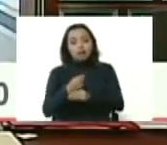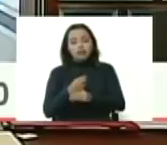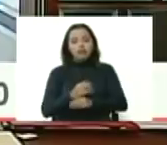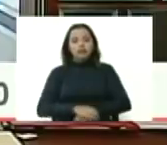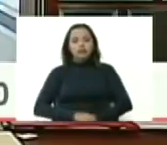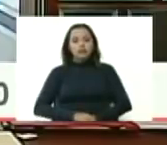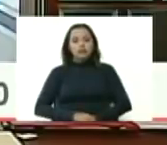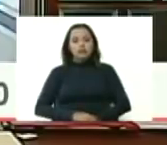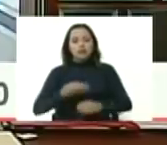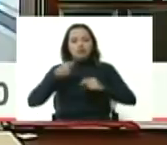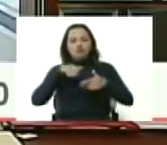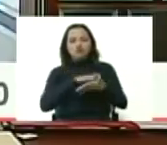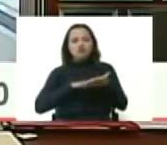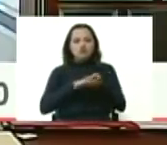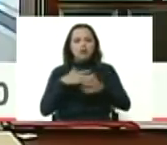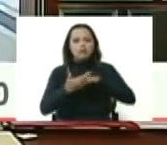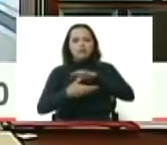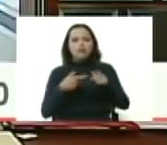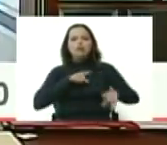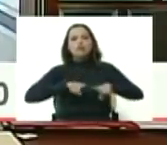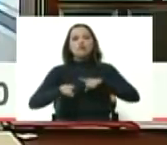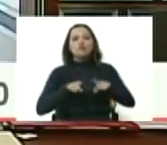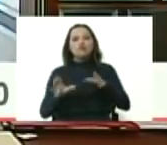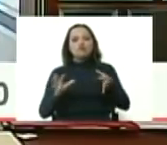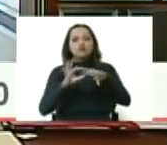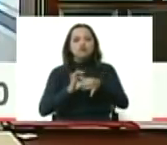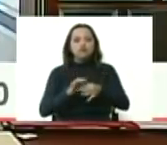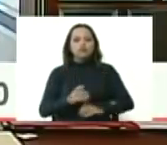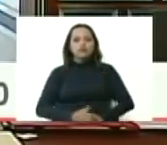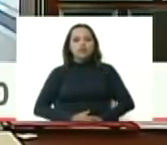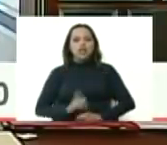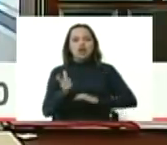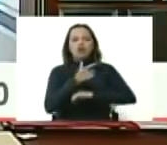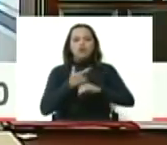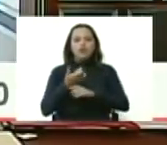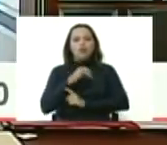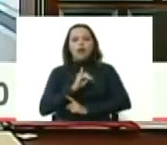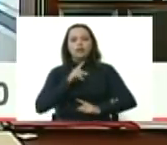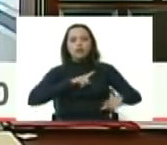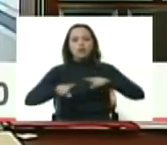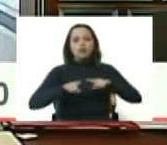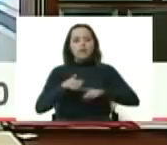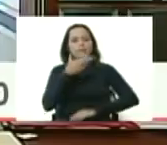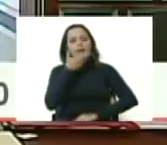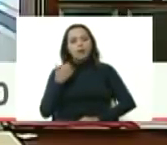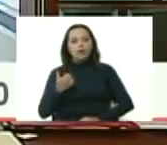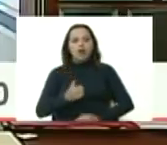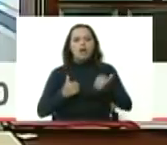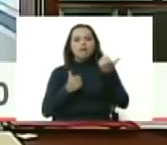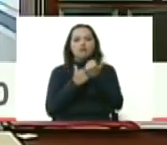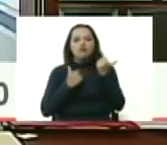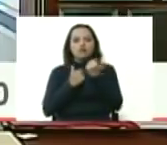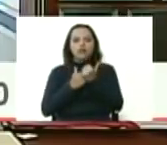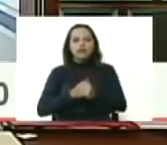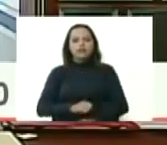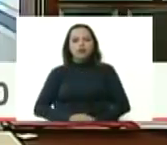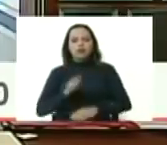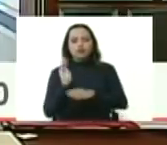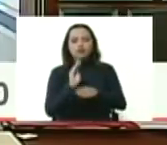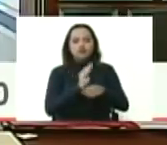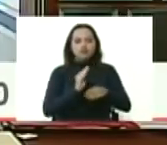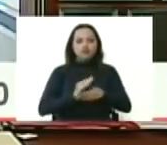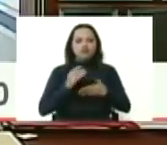resuelva los problemas y coordinemos el gobierno está para coordinar mejorar apoyar proteger